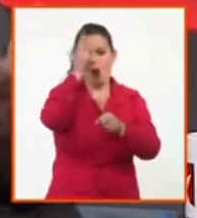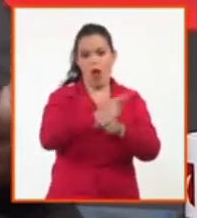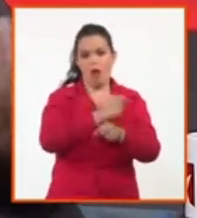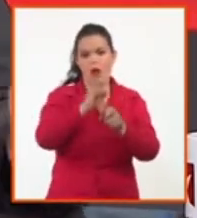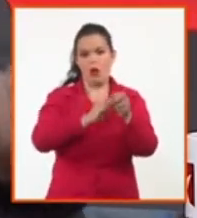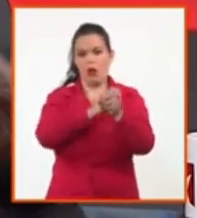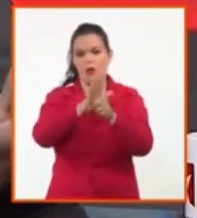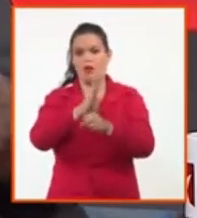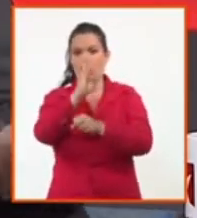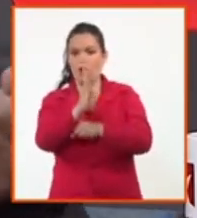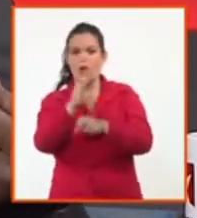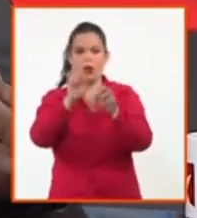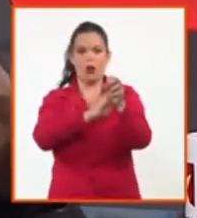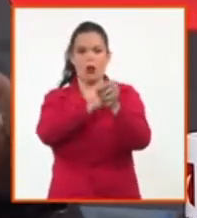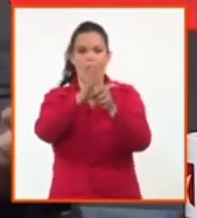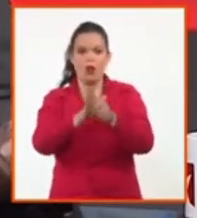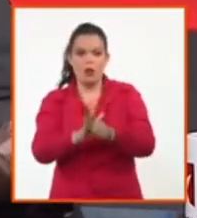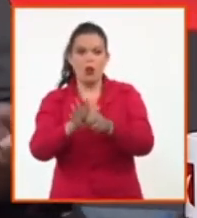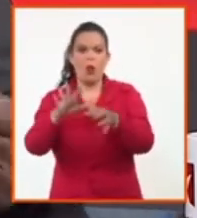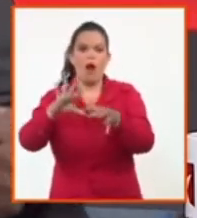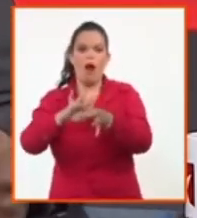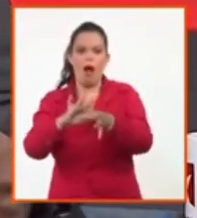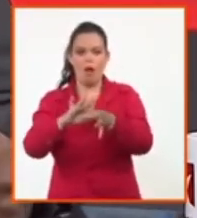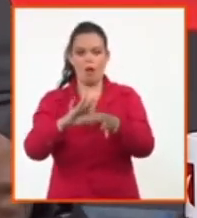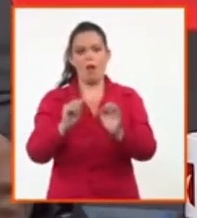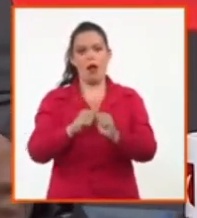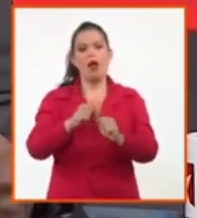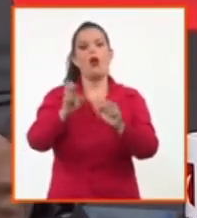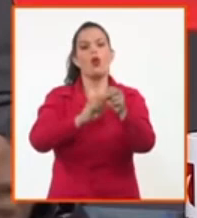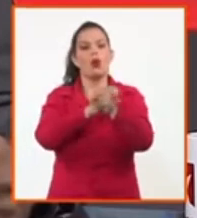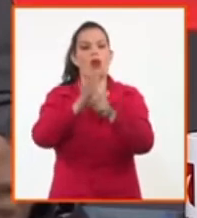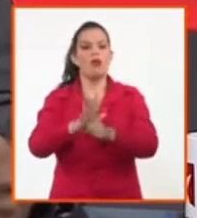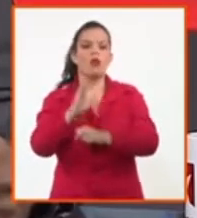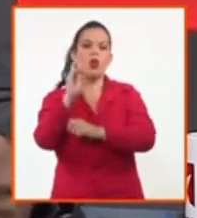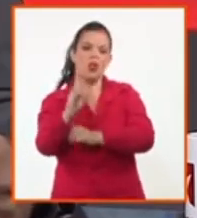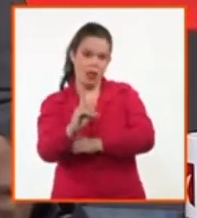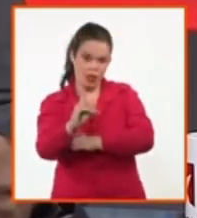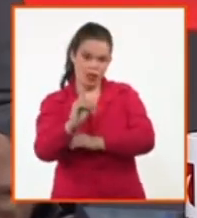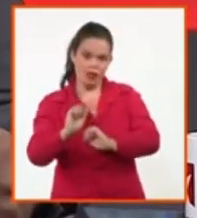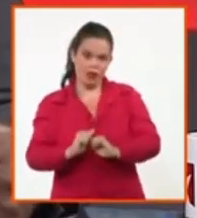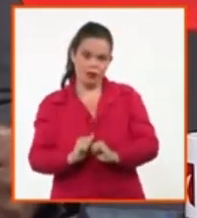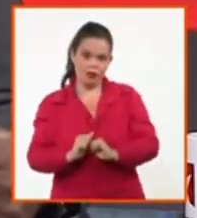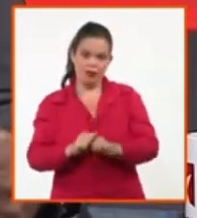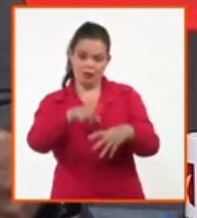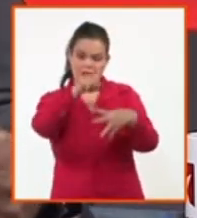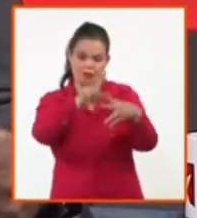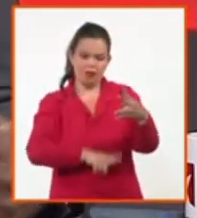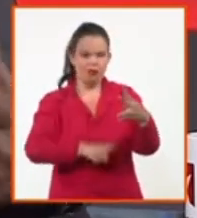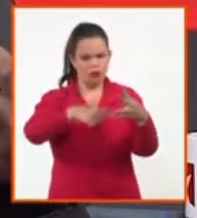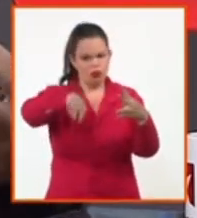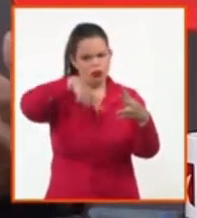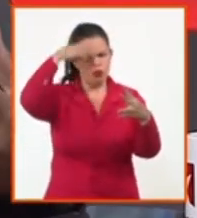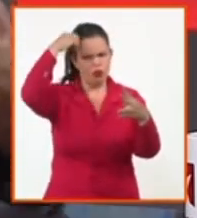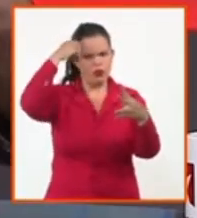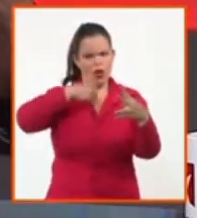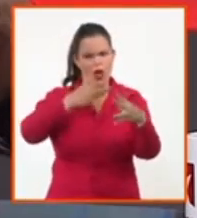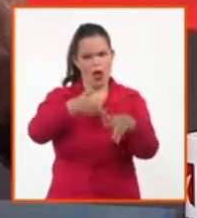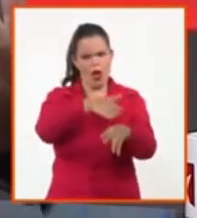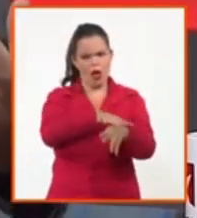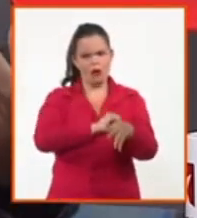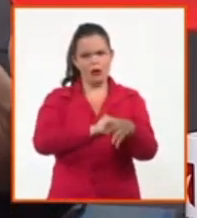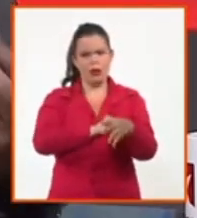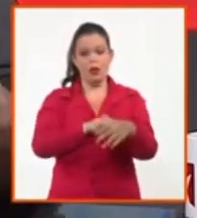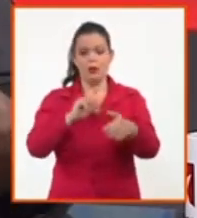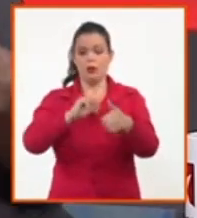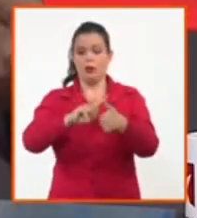beta, a la gamma, la beta y la gamma muy parecidas, y a la delta. Y por lo tanto, bueno, es una cepa que